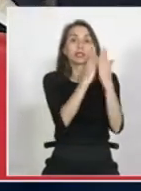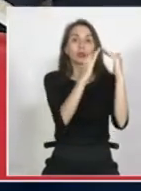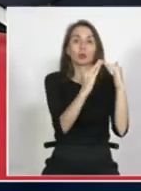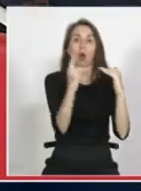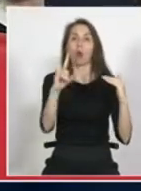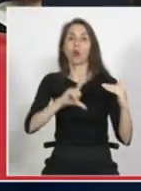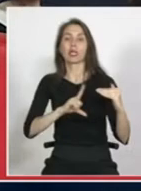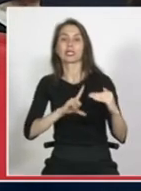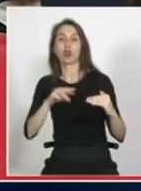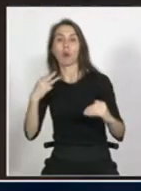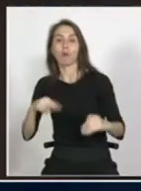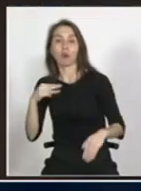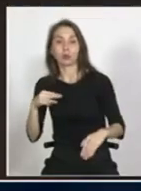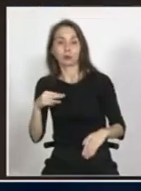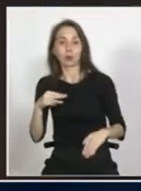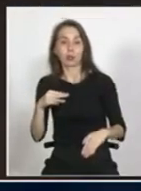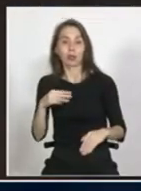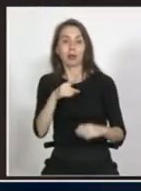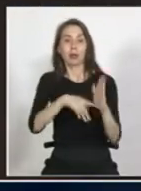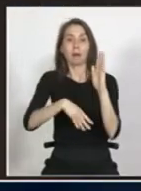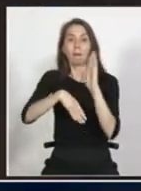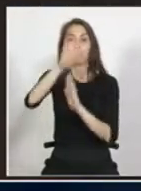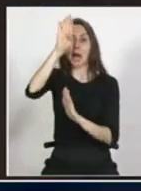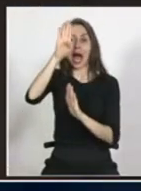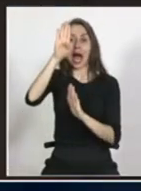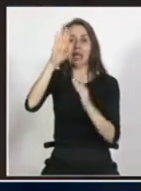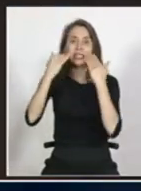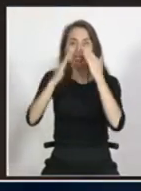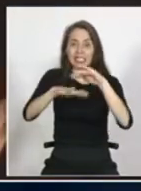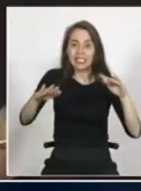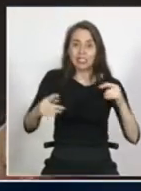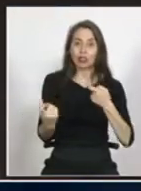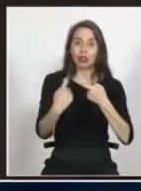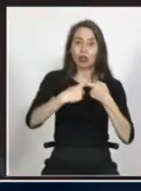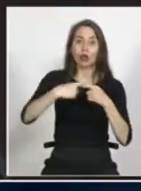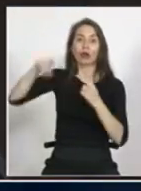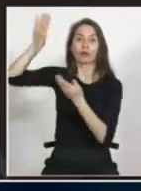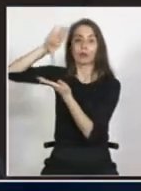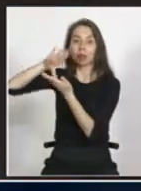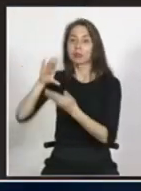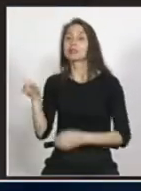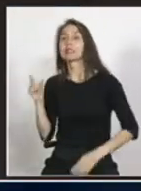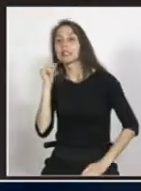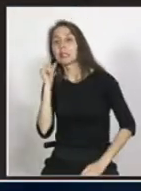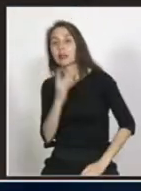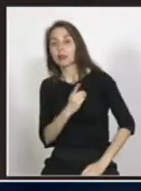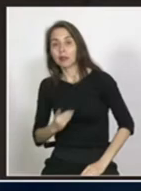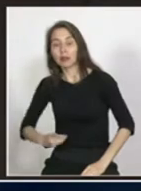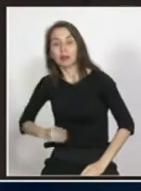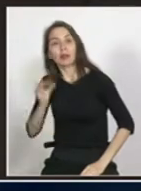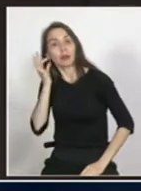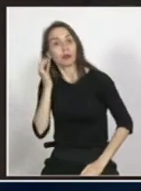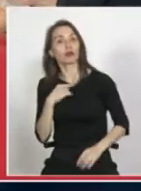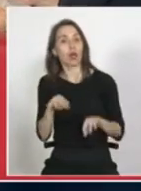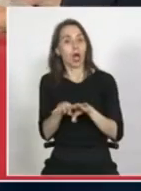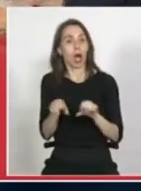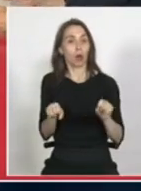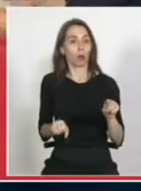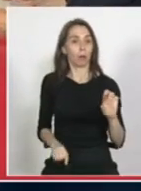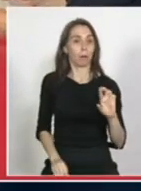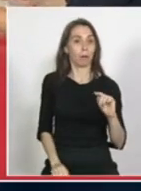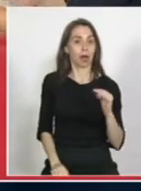se concentra la gran mayoría de la matrícula extranjera. Diputado, usted quiere decirlo. Sí, no solamente sobre ese punto, yo coincido con Patricio. sea,